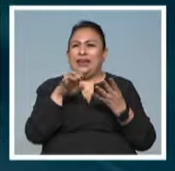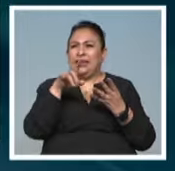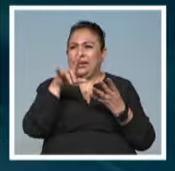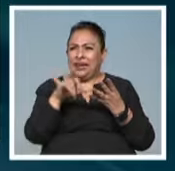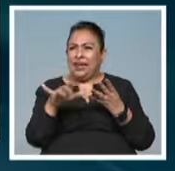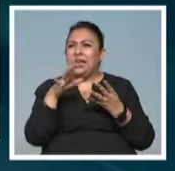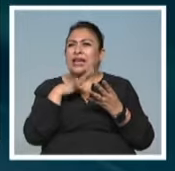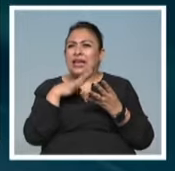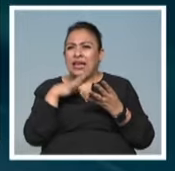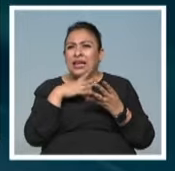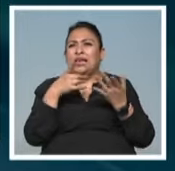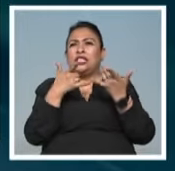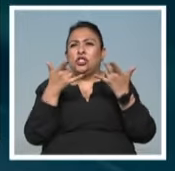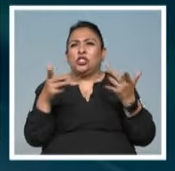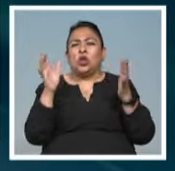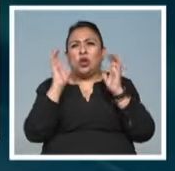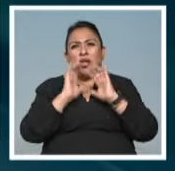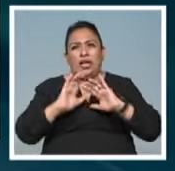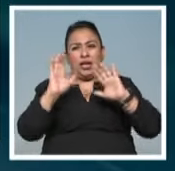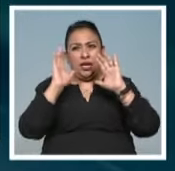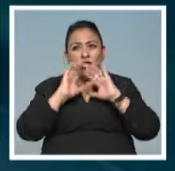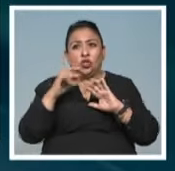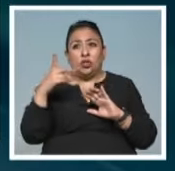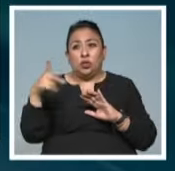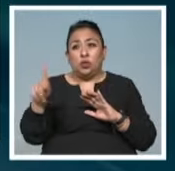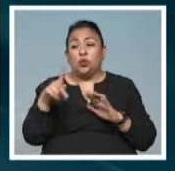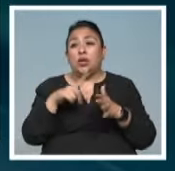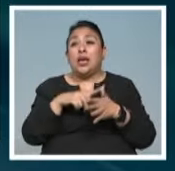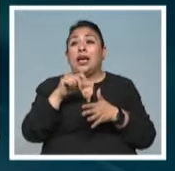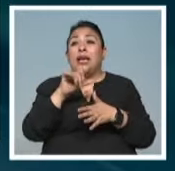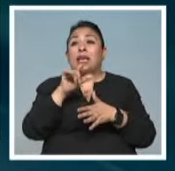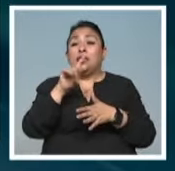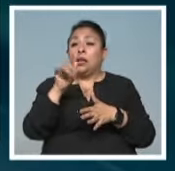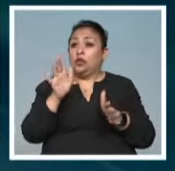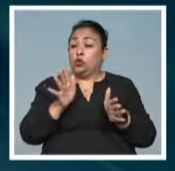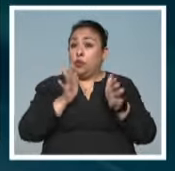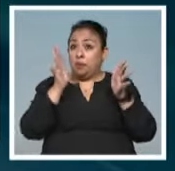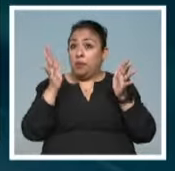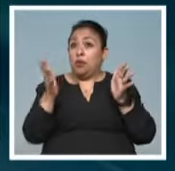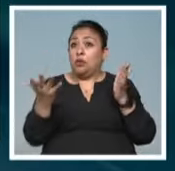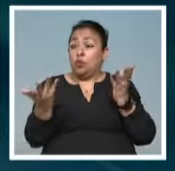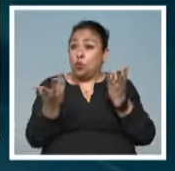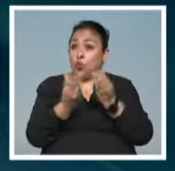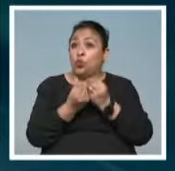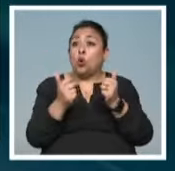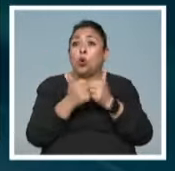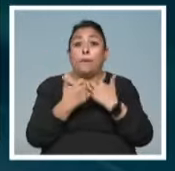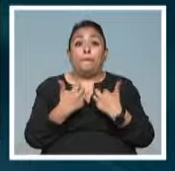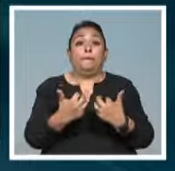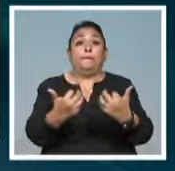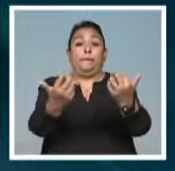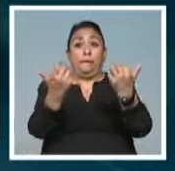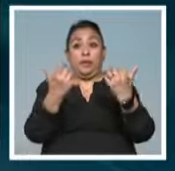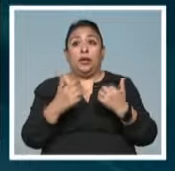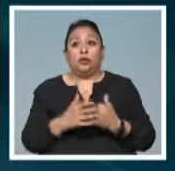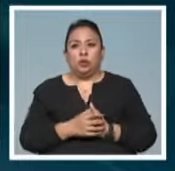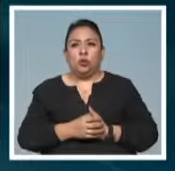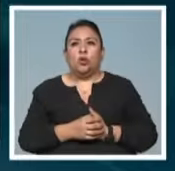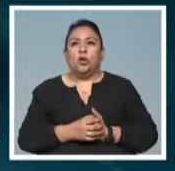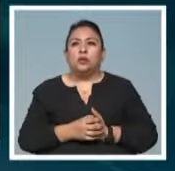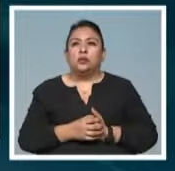trajeron nostalgia con sus canciones icónicas, mientras Aitiana sorprendió con la cercanía y complicidad con el público que la acompañaba.